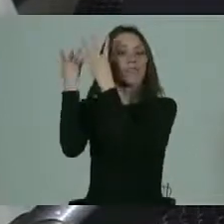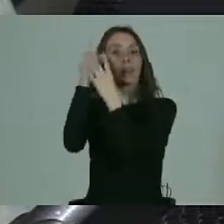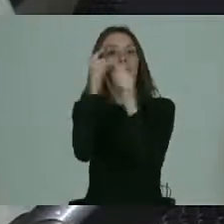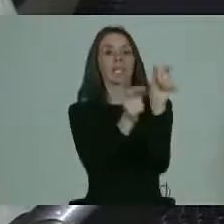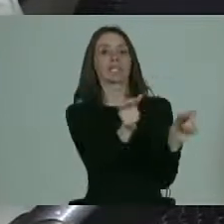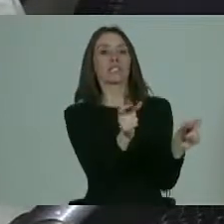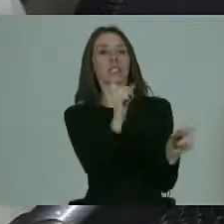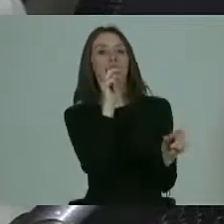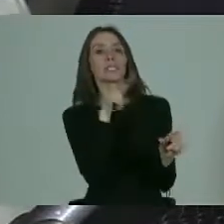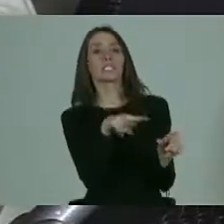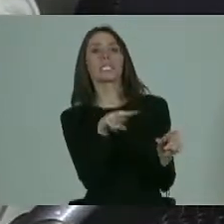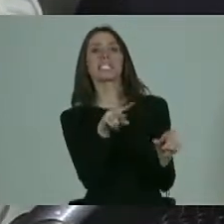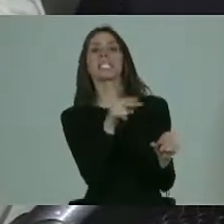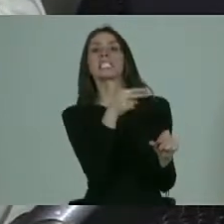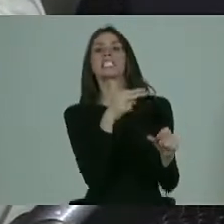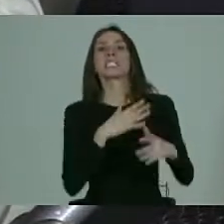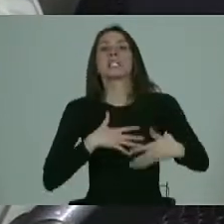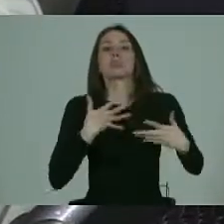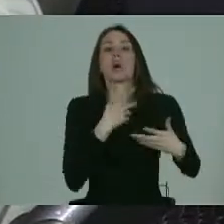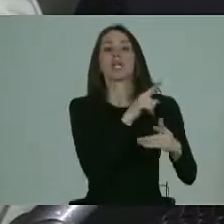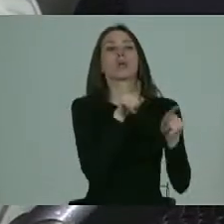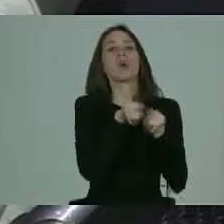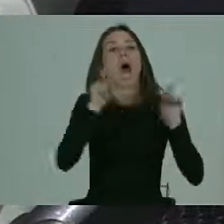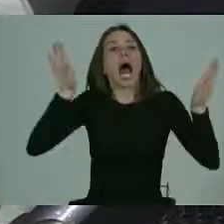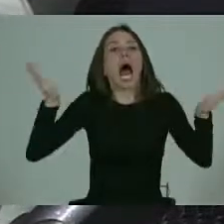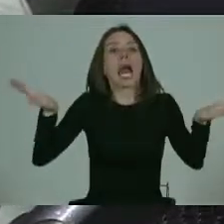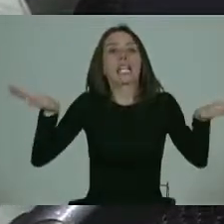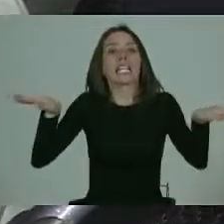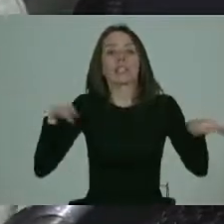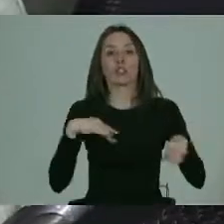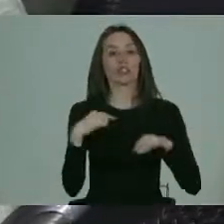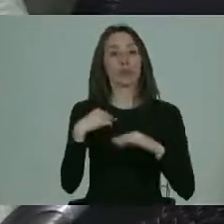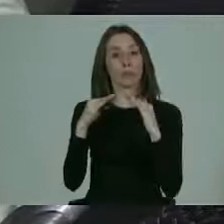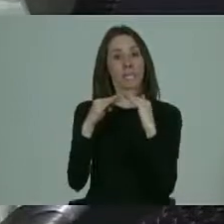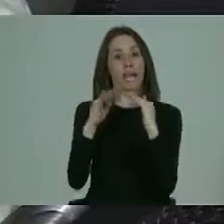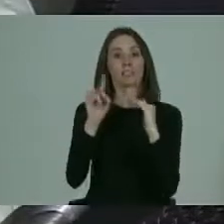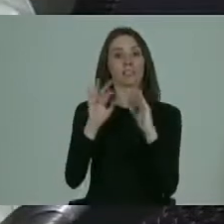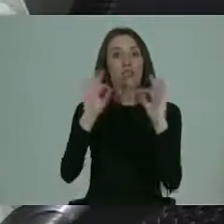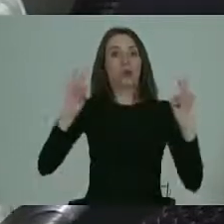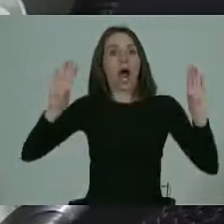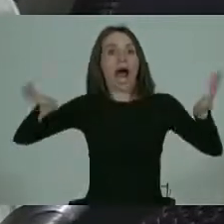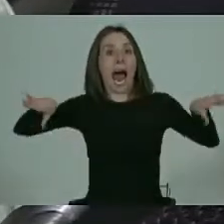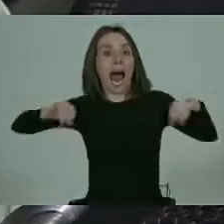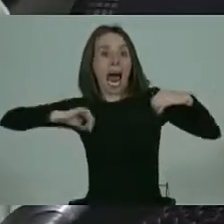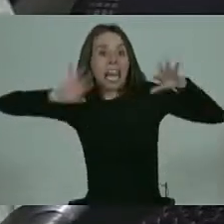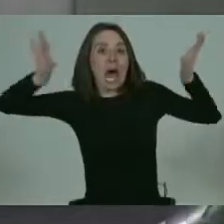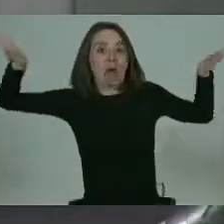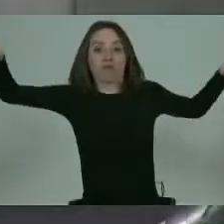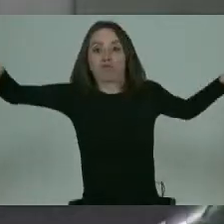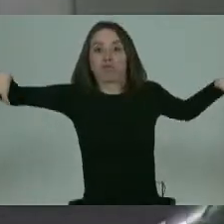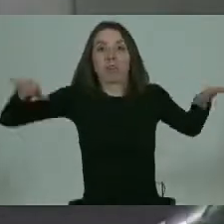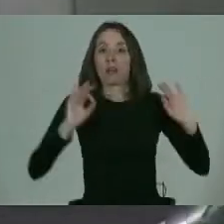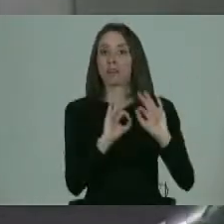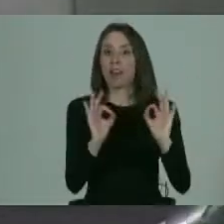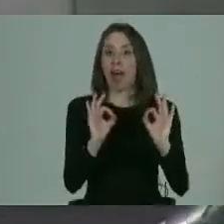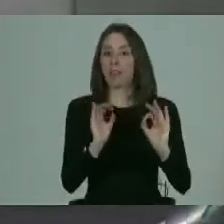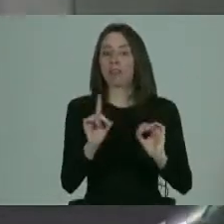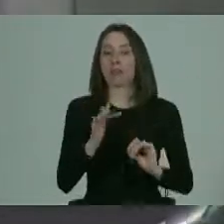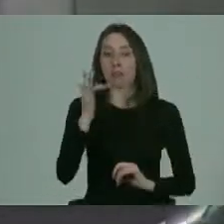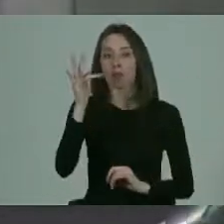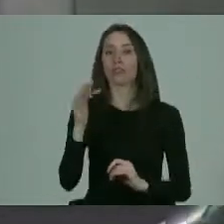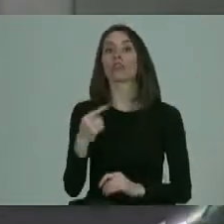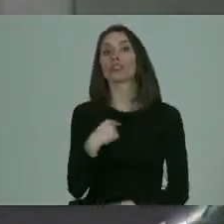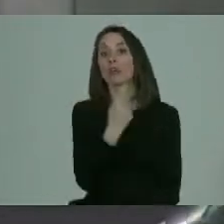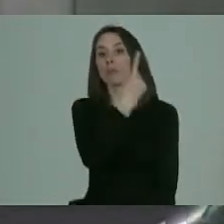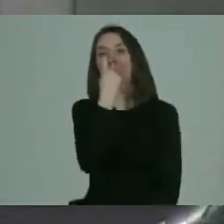de que ellos son asexuados, que son los angelitos que tú dices. Yo no tengo ni un angelito en la casa. No le han salido a Alita, ni le van a salir. En mayo,